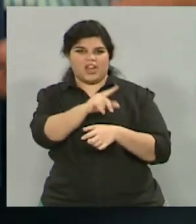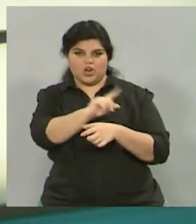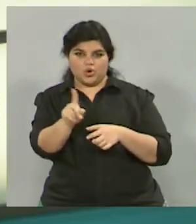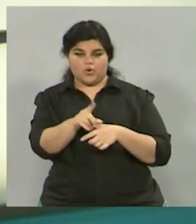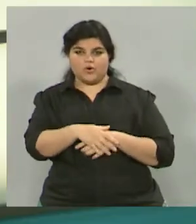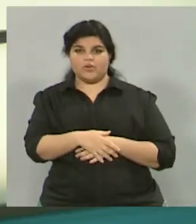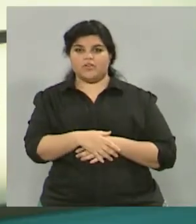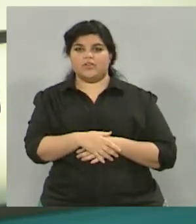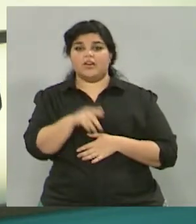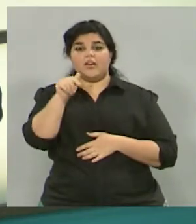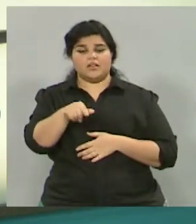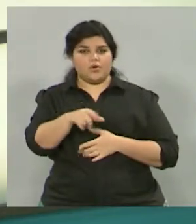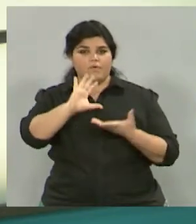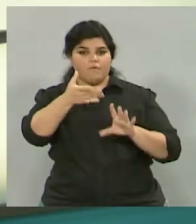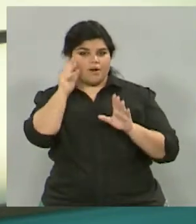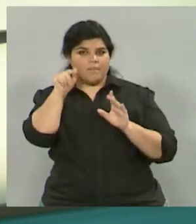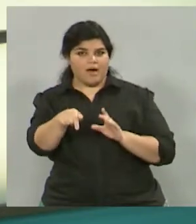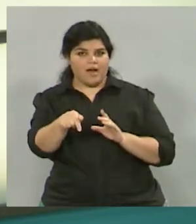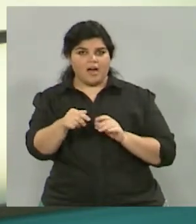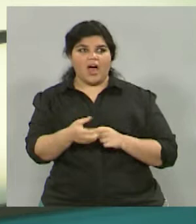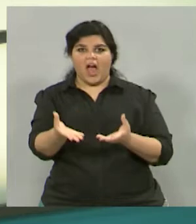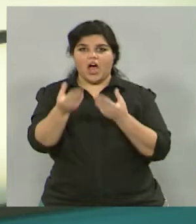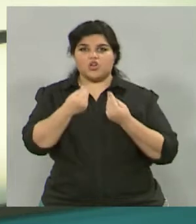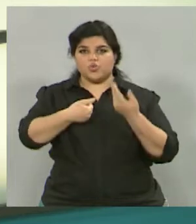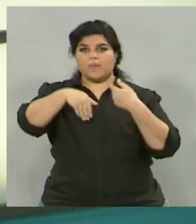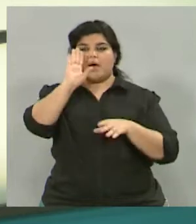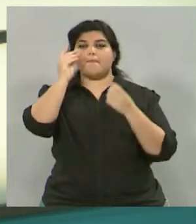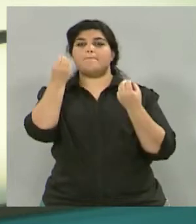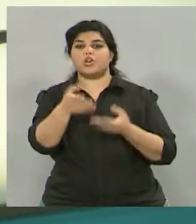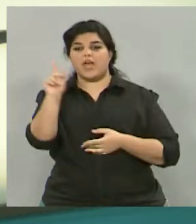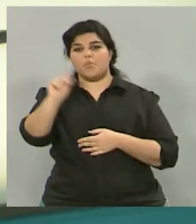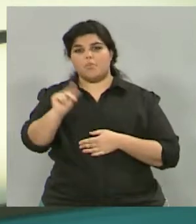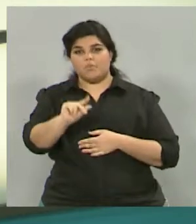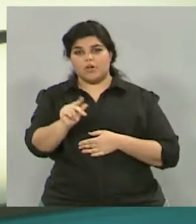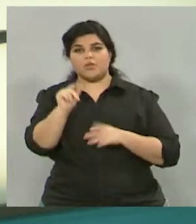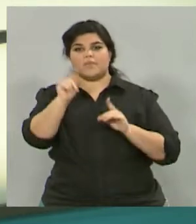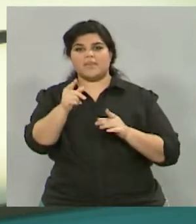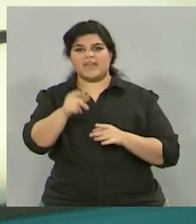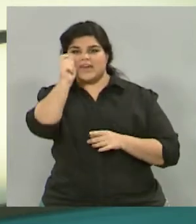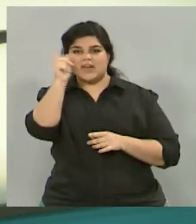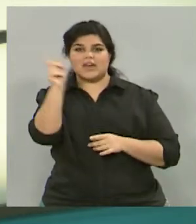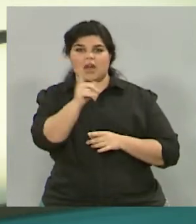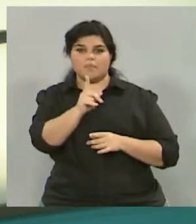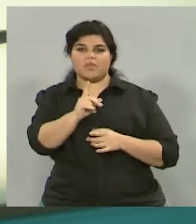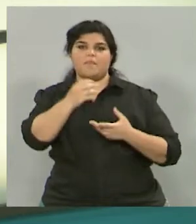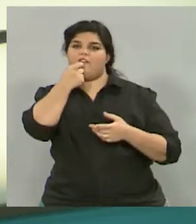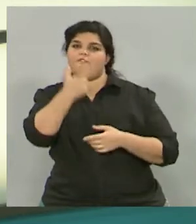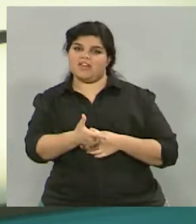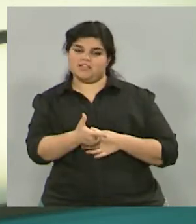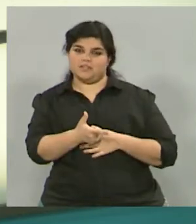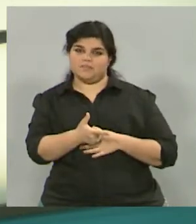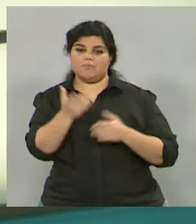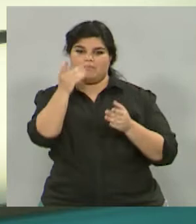entonces desde este punto de vista es mucho más beneficioso porque es más económico y también es más rápido y mucho más práctico para el estudiante.